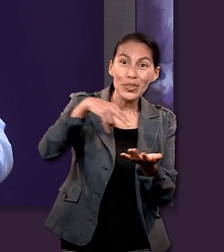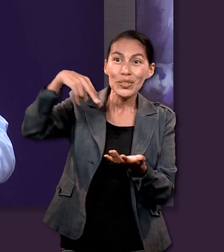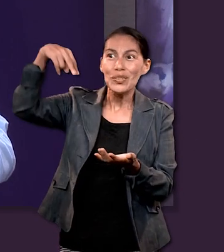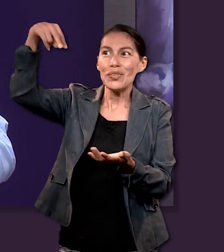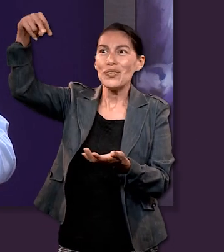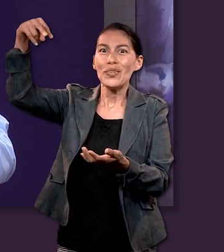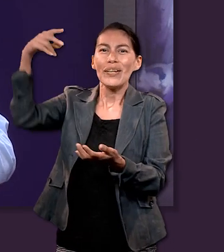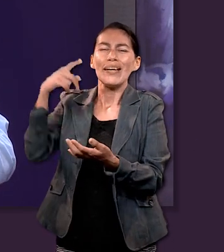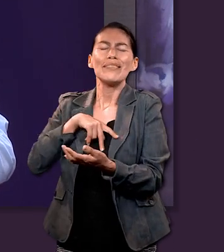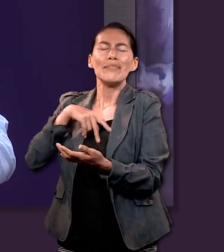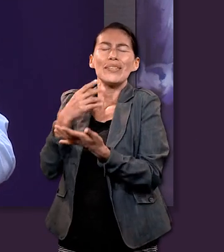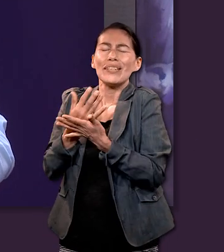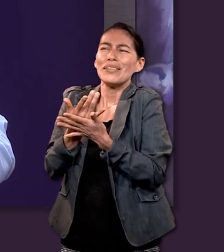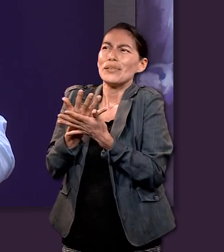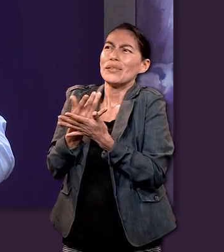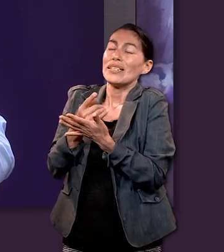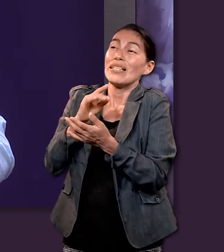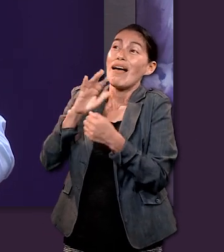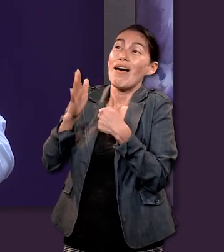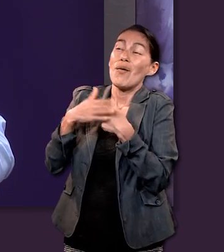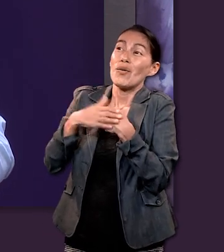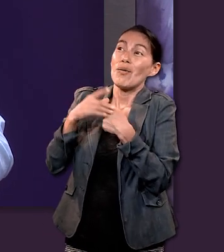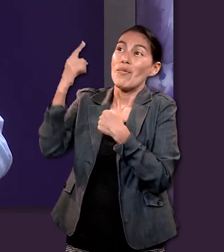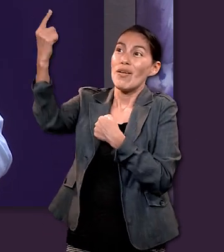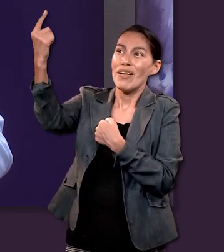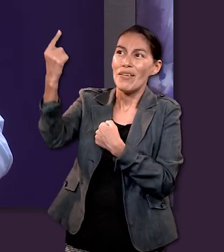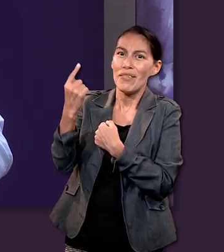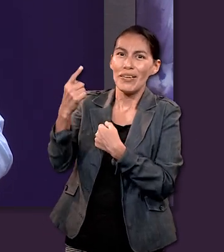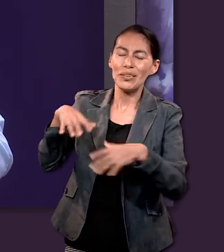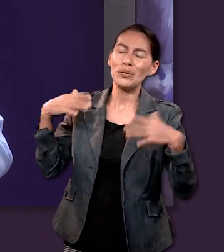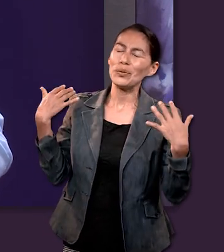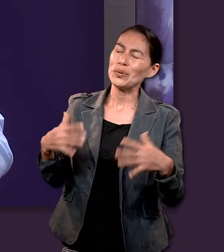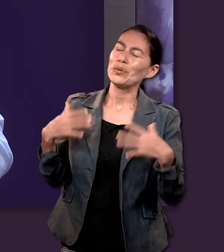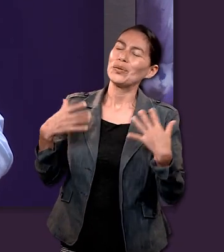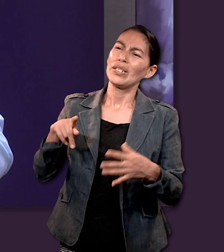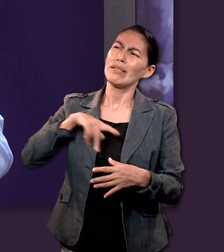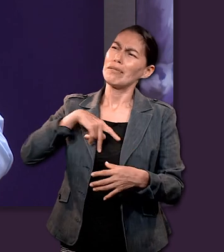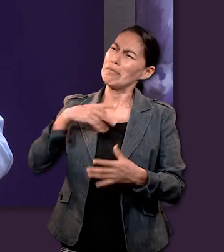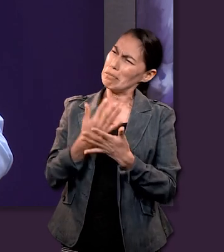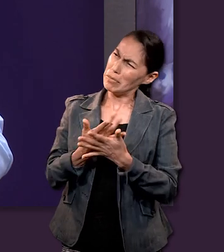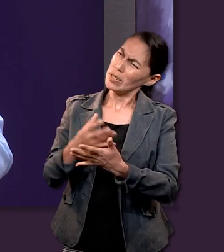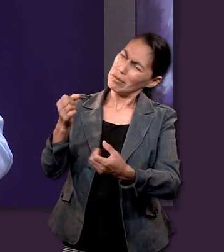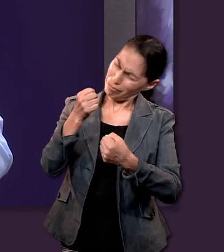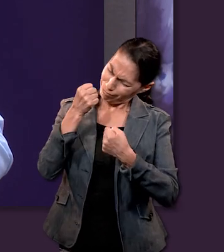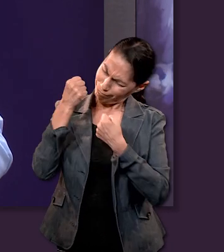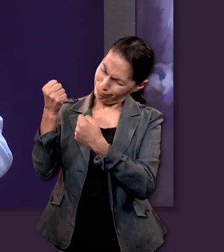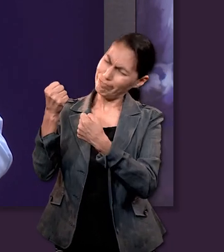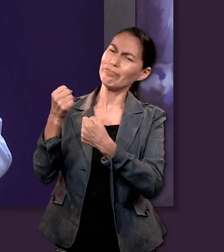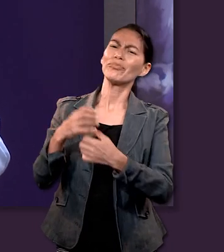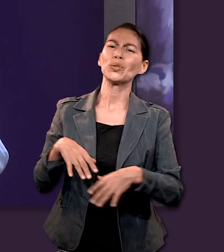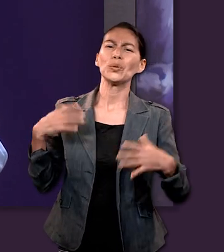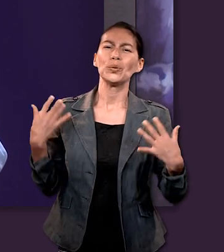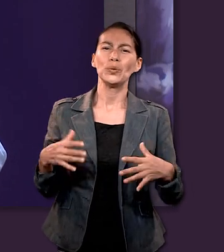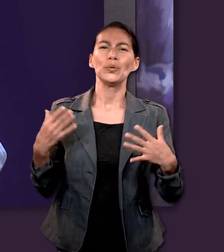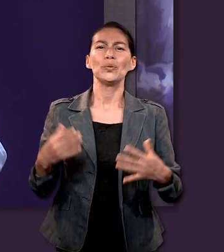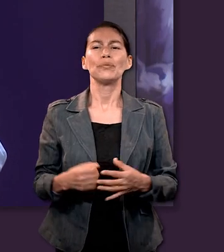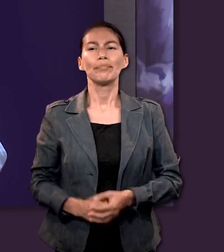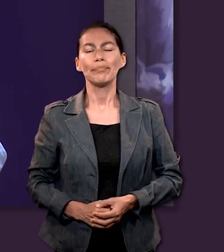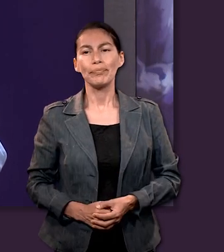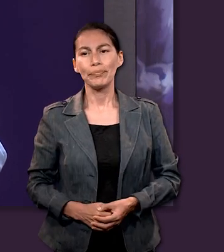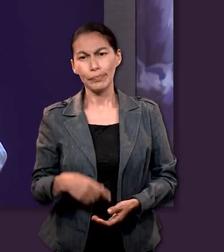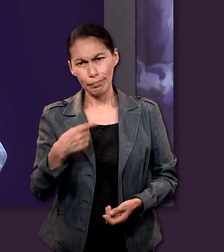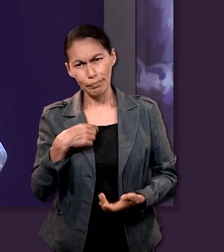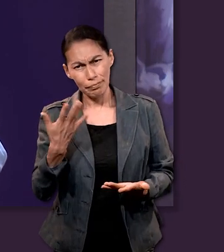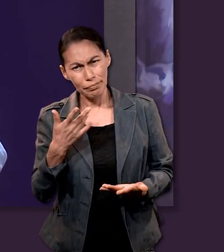la que yo como como cristiano voy a tomarla y aferrarme y voy a vivir con esa esperanza no